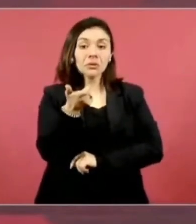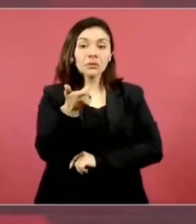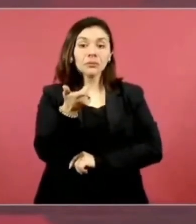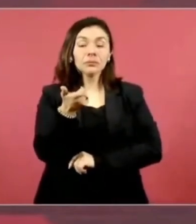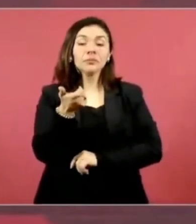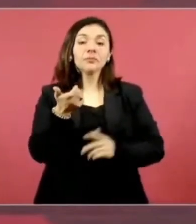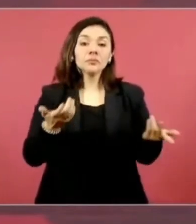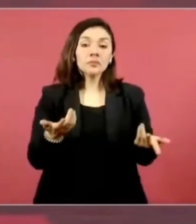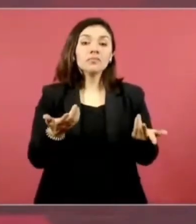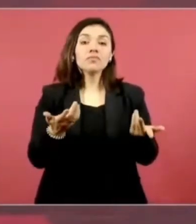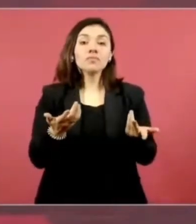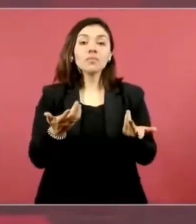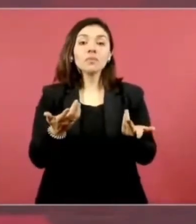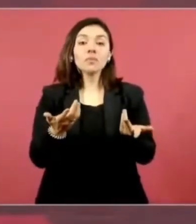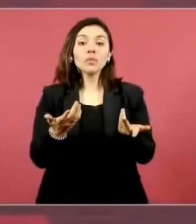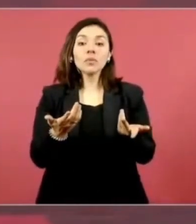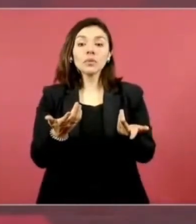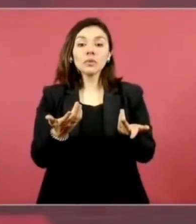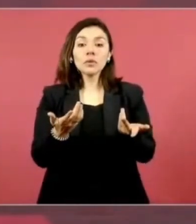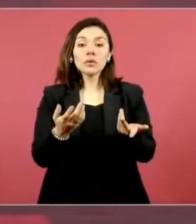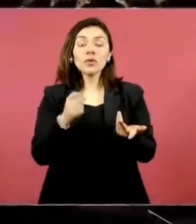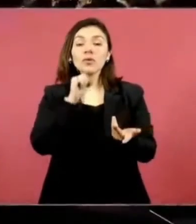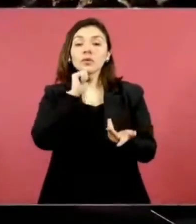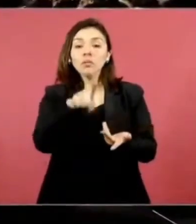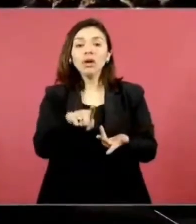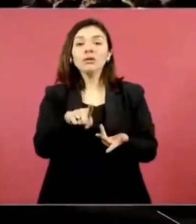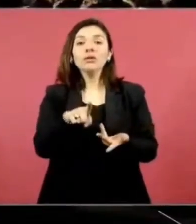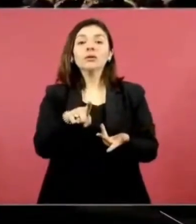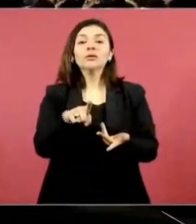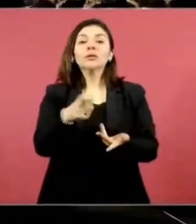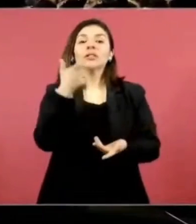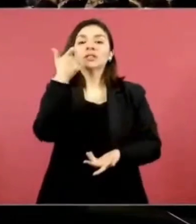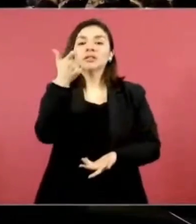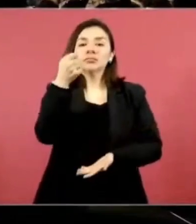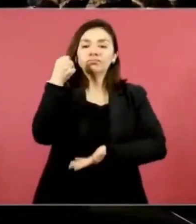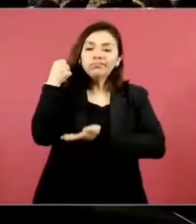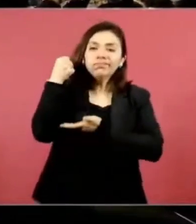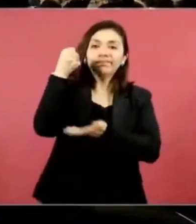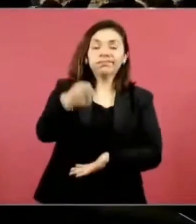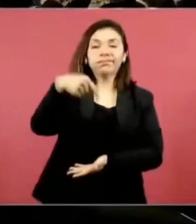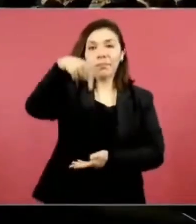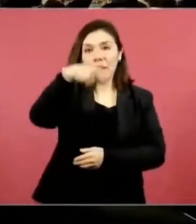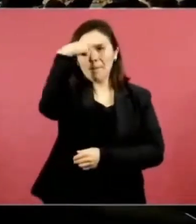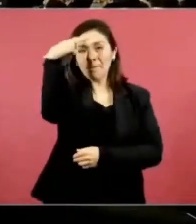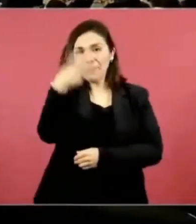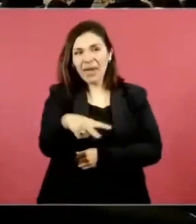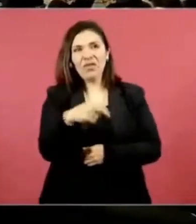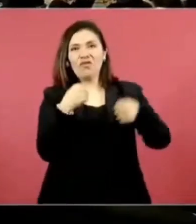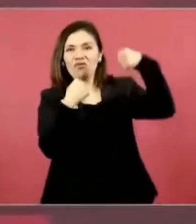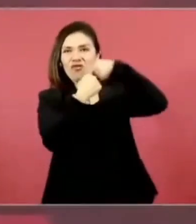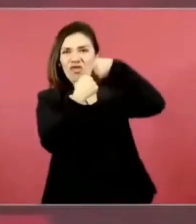de las inversiones en México, en la frontera,